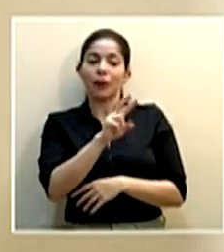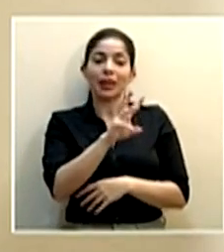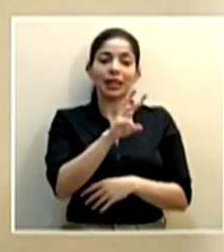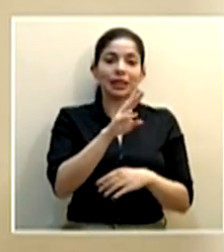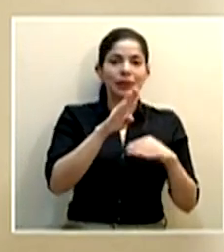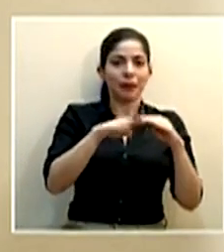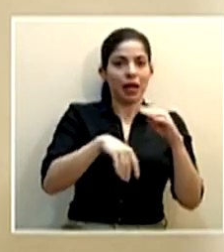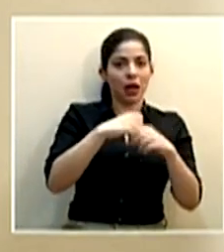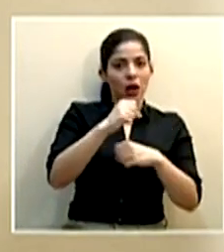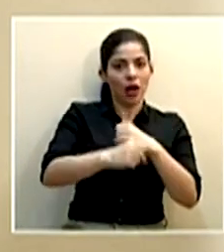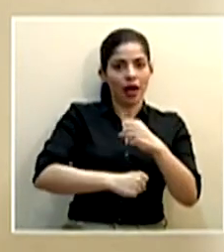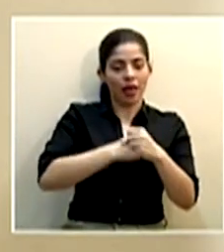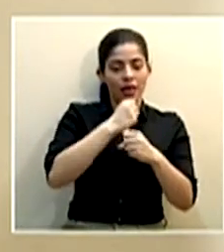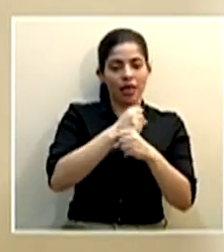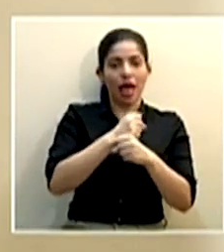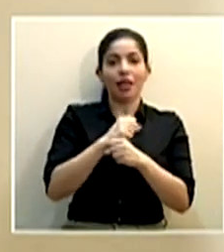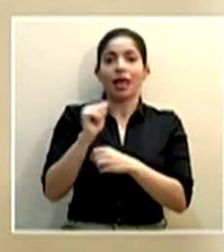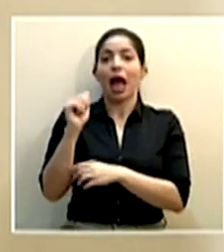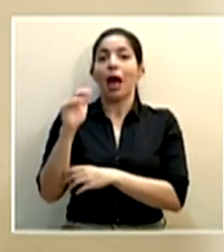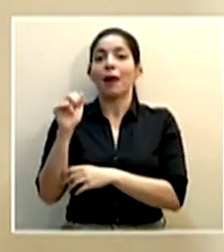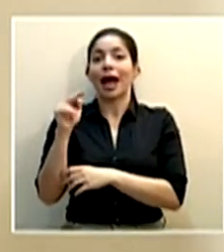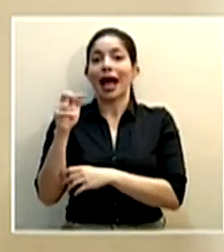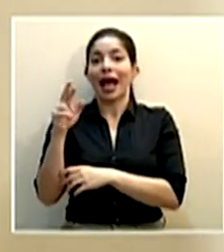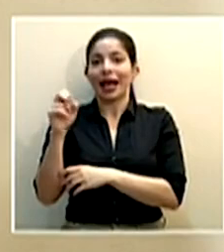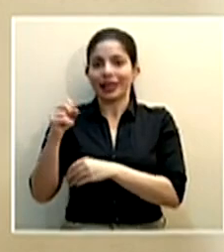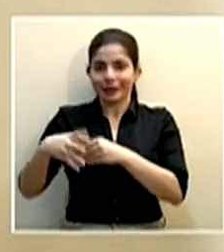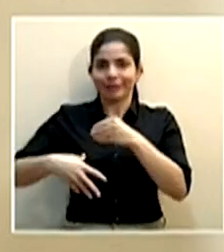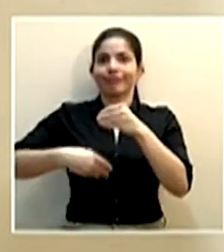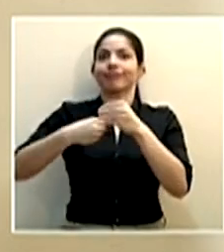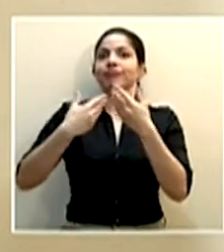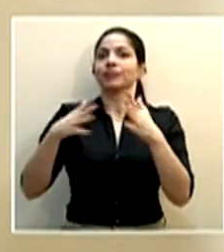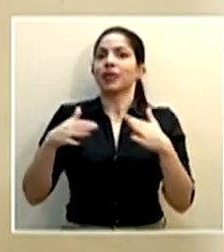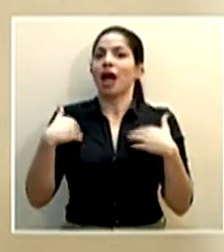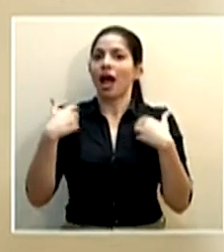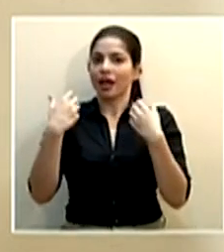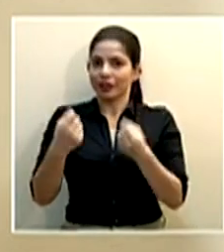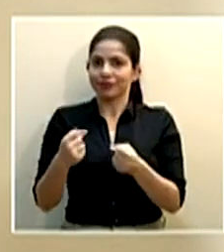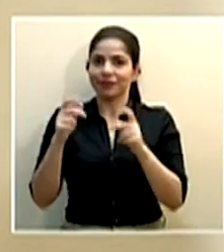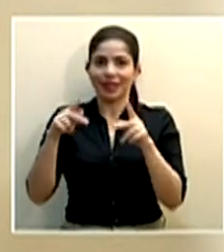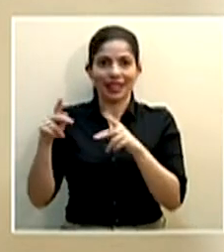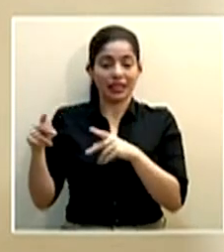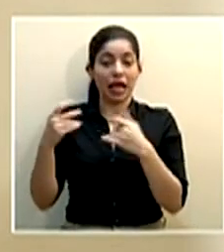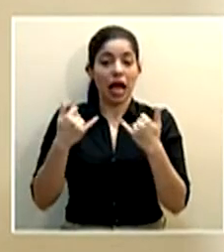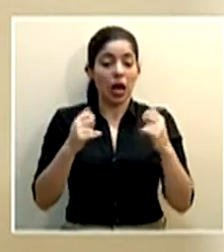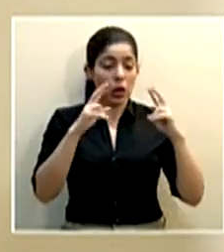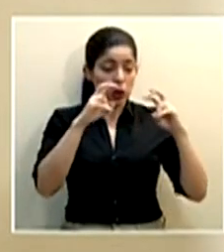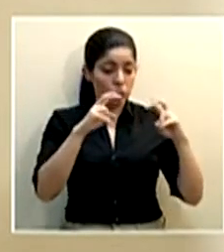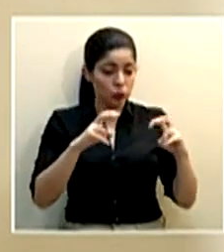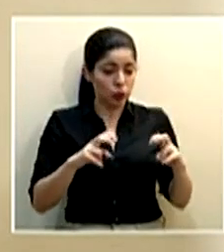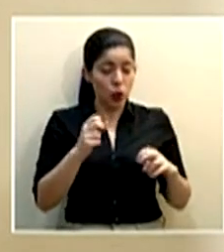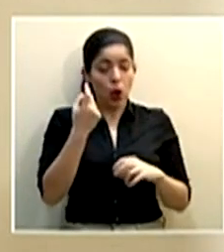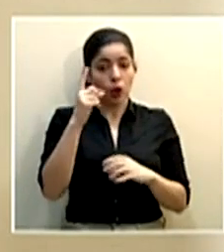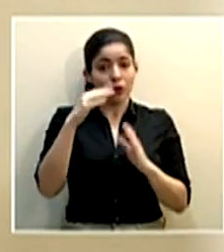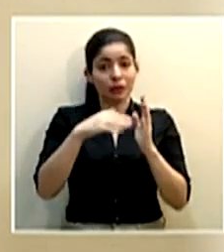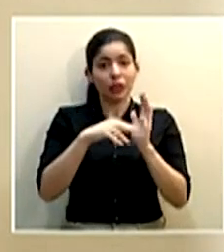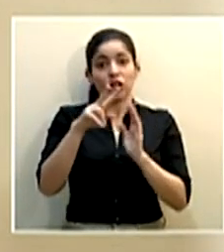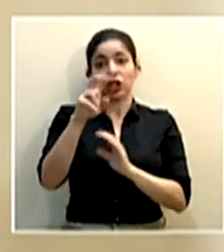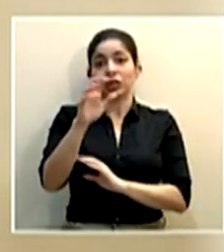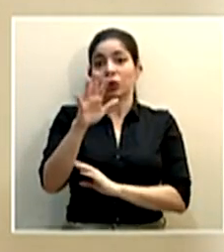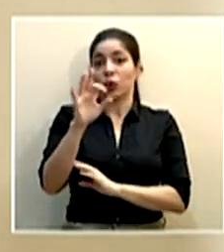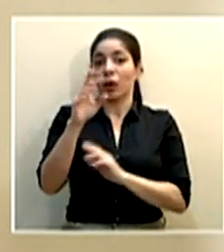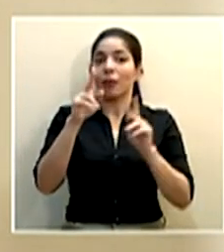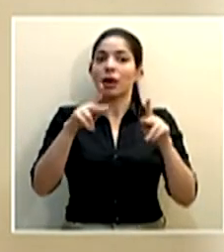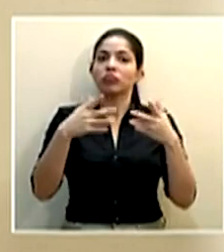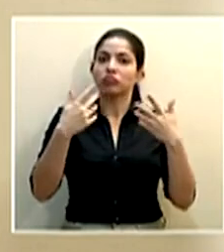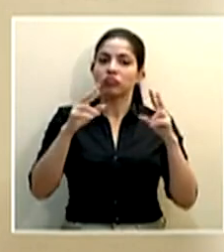menores de edad. Avangares se suma los cantones con casos recuperados. A este momento se han descartado once mil doscientos cincuenta y nueve